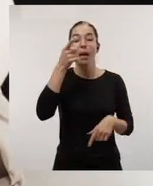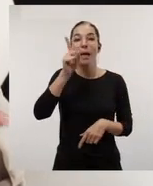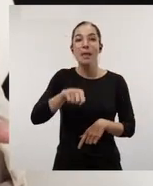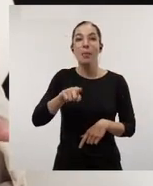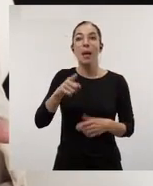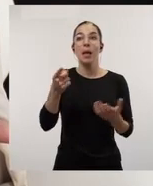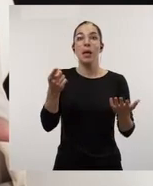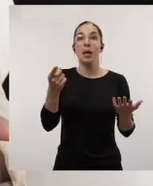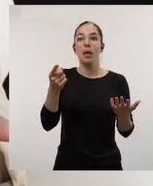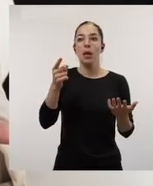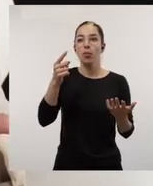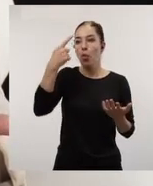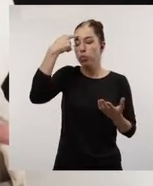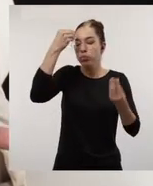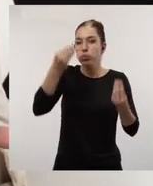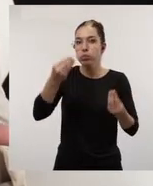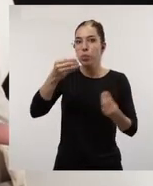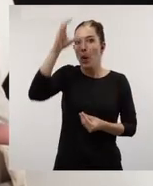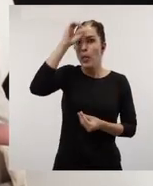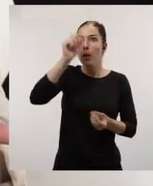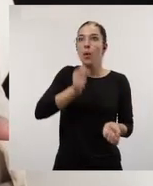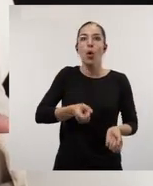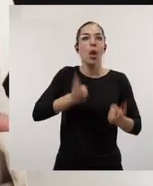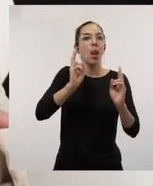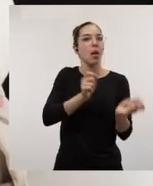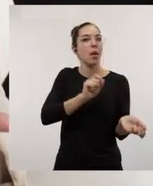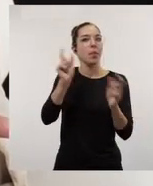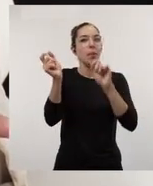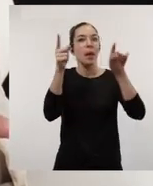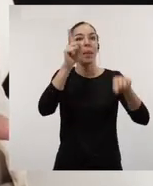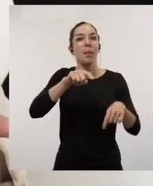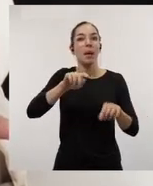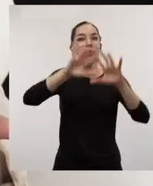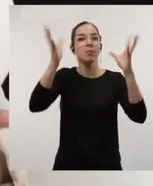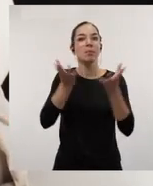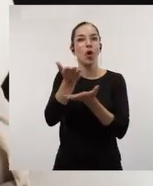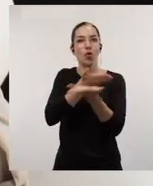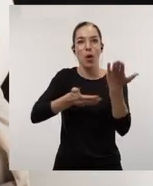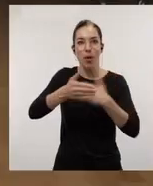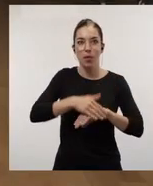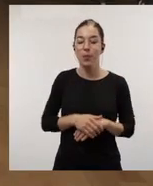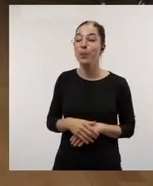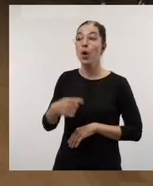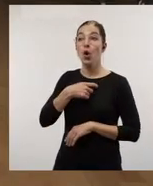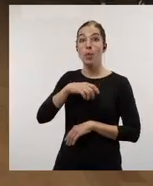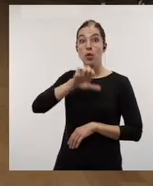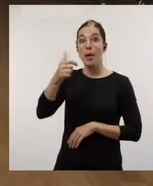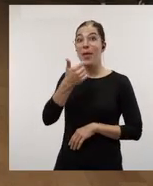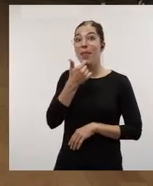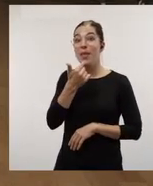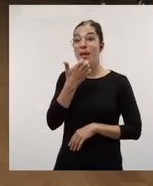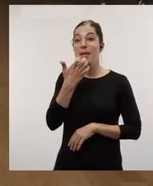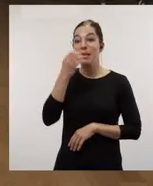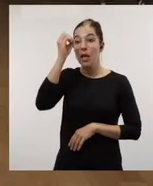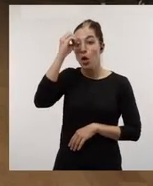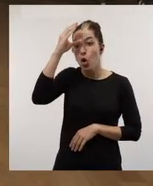la libre circulación de talento científico y las colaboraciones internacionales. La Comisión Europea dice que